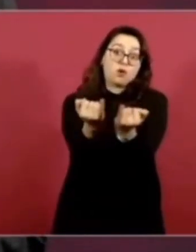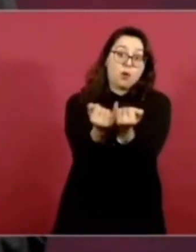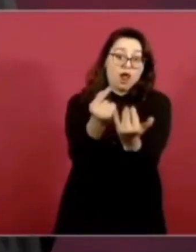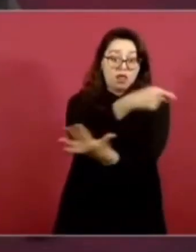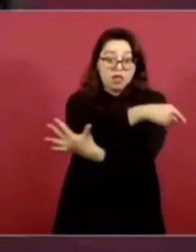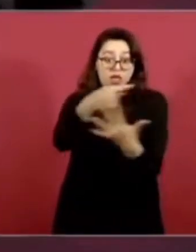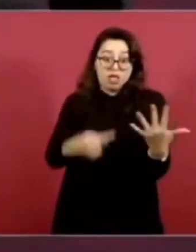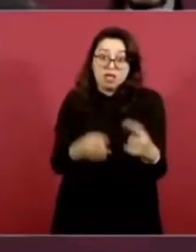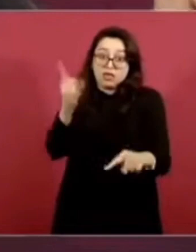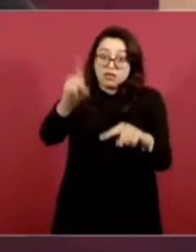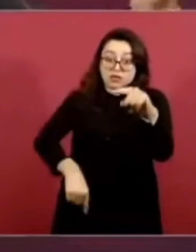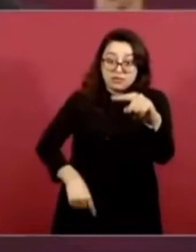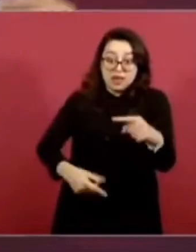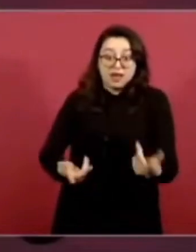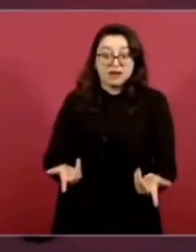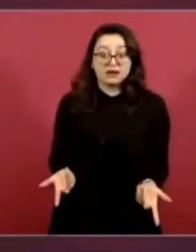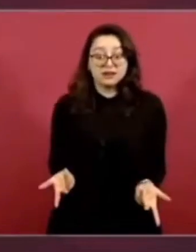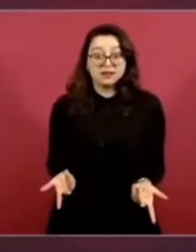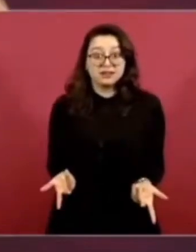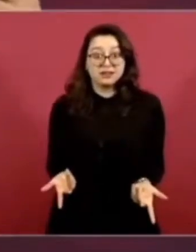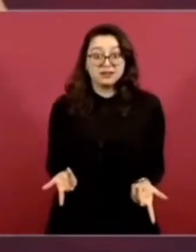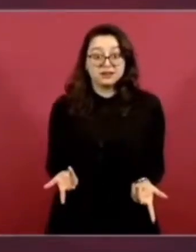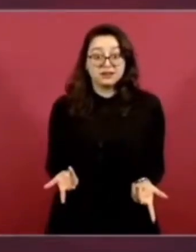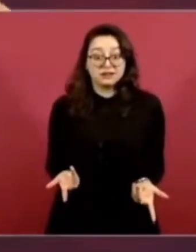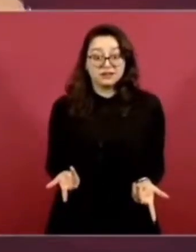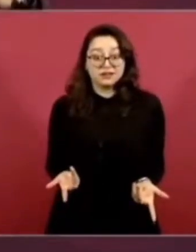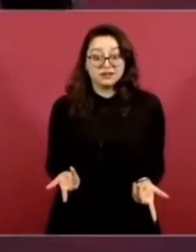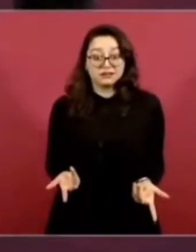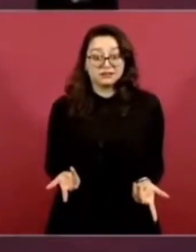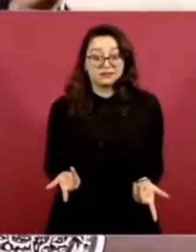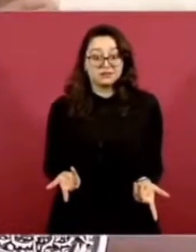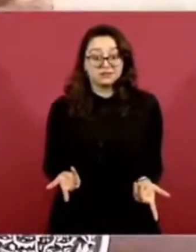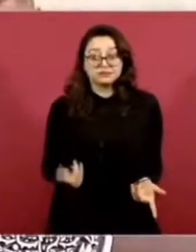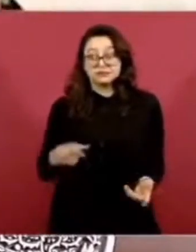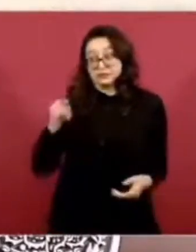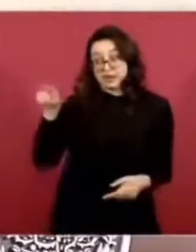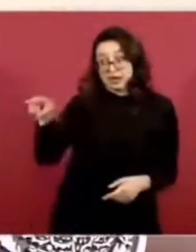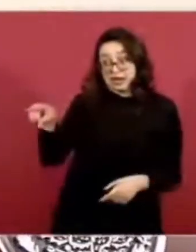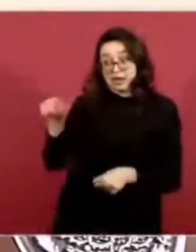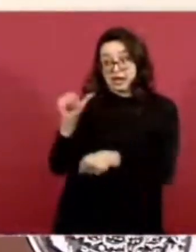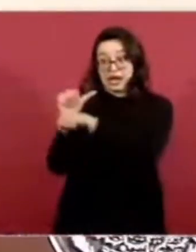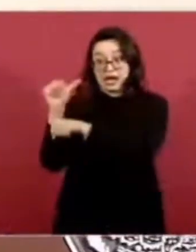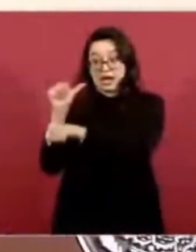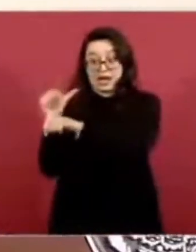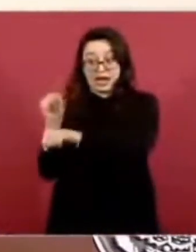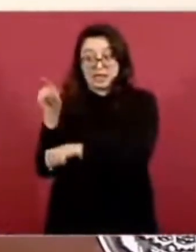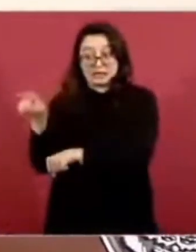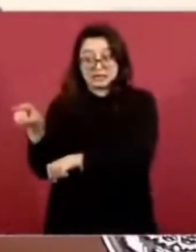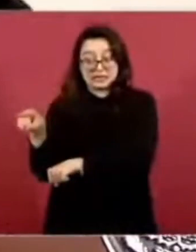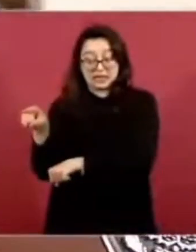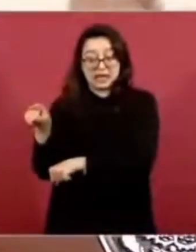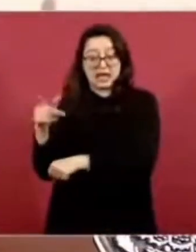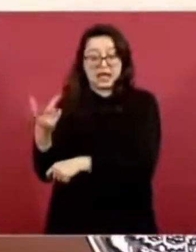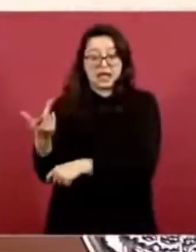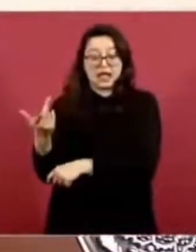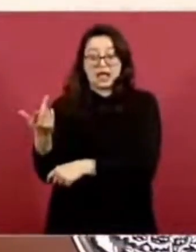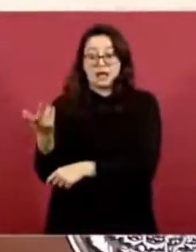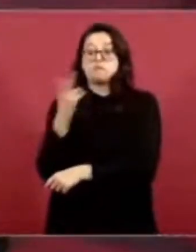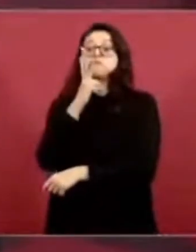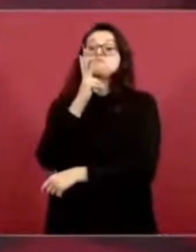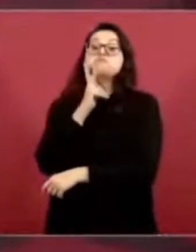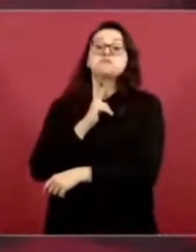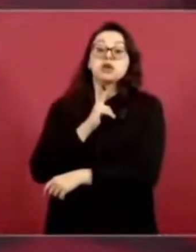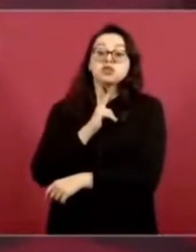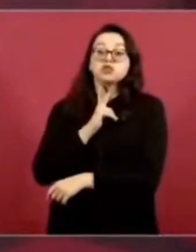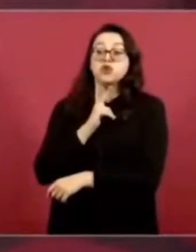Ah, además, quieren que se privatice la empresa petrolera